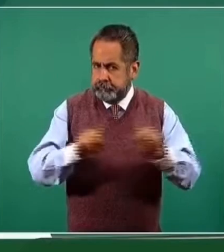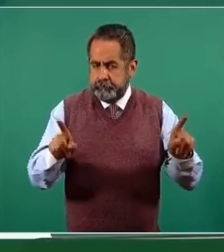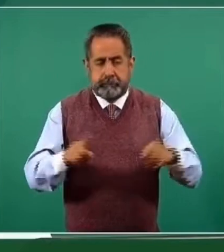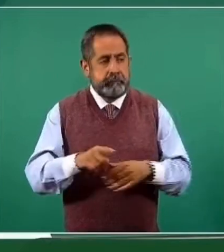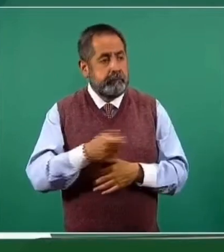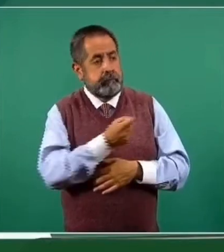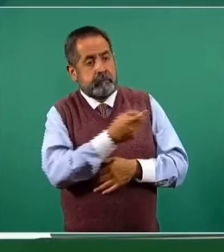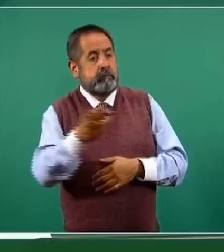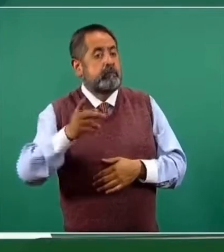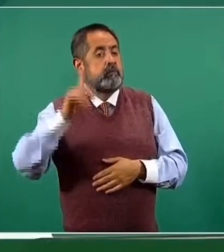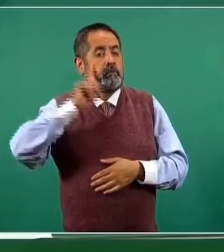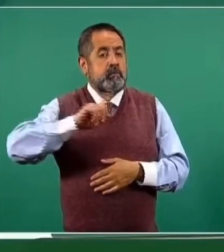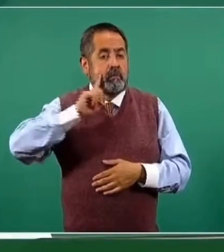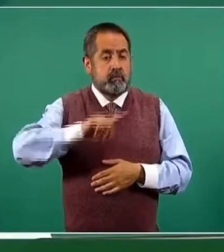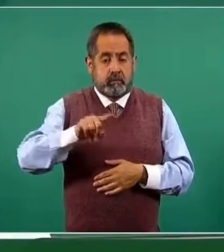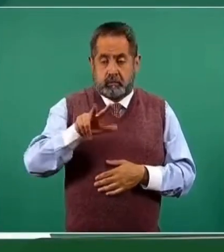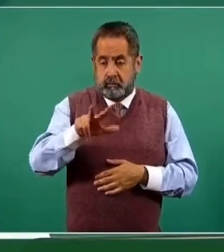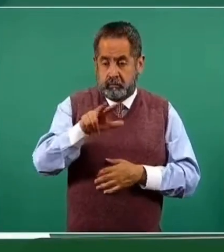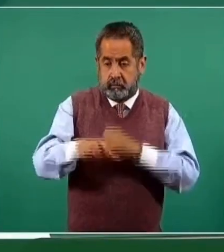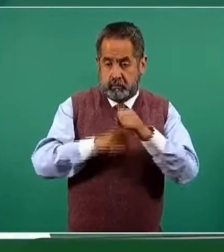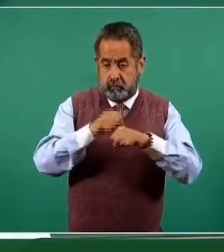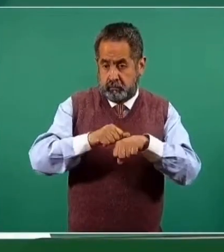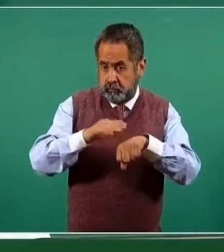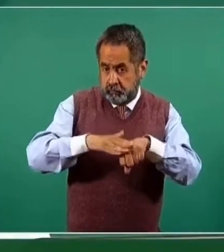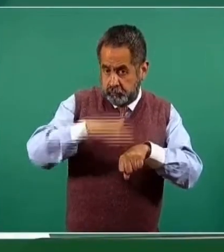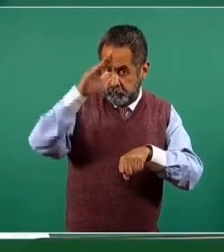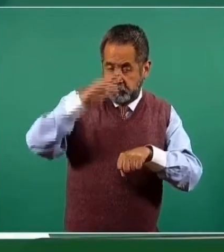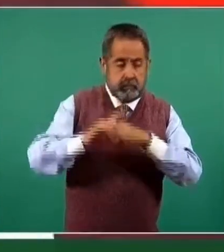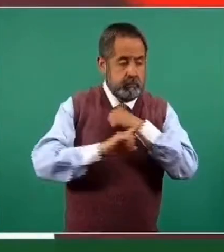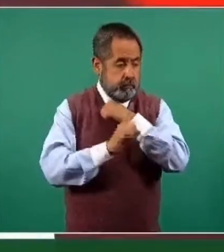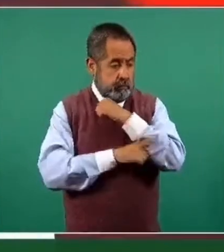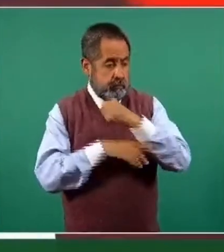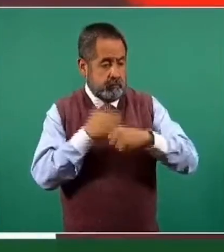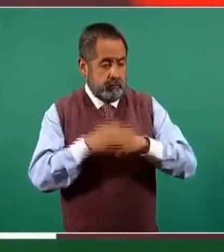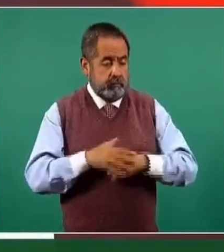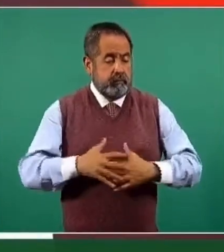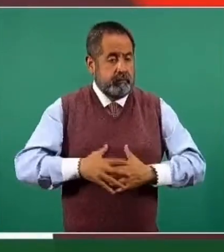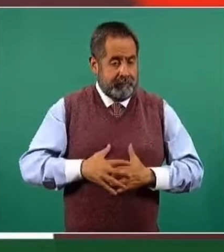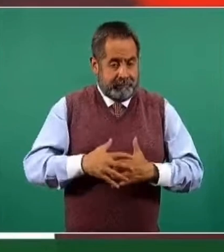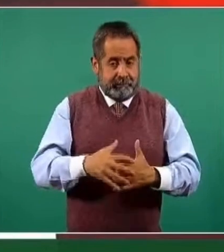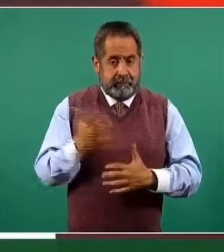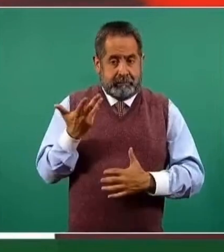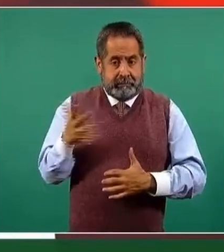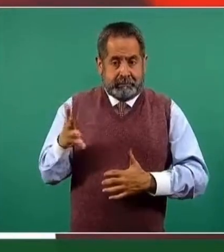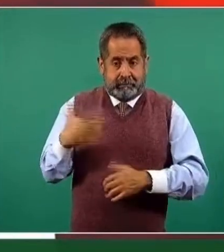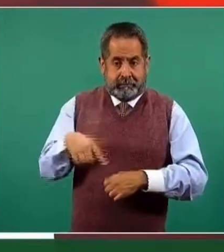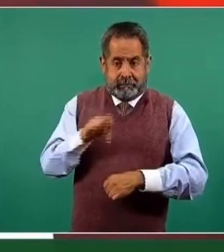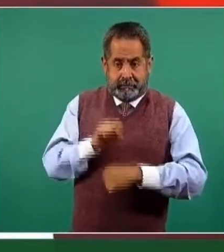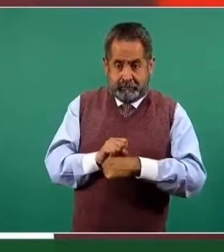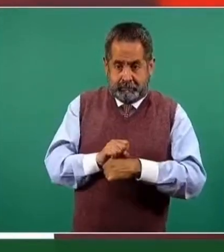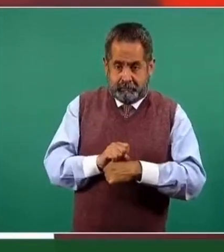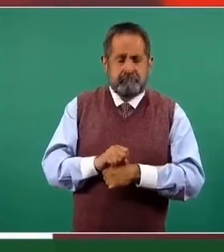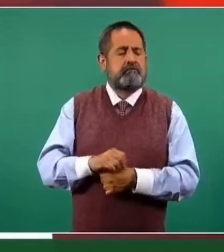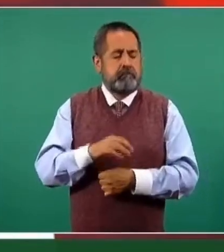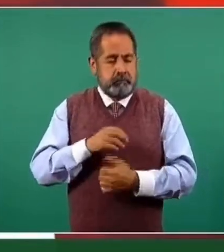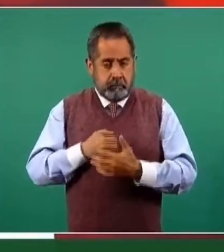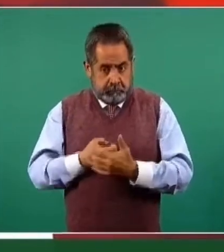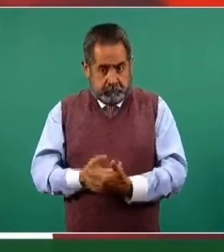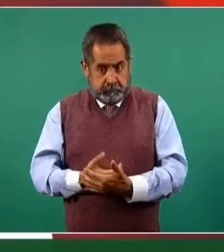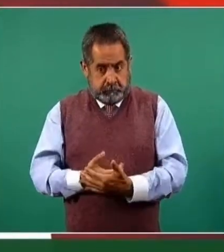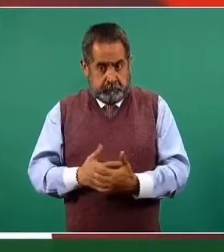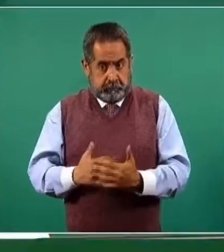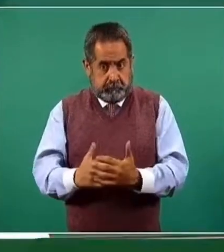18 años de edad o más y que tengan 10 semanas de embarazo o más a que reciban cualquiera,